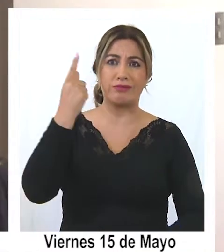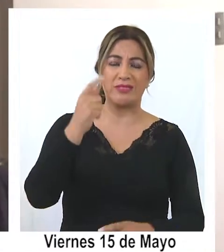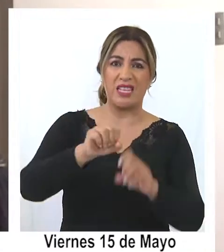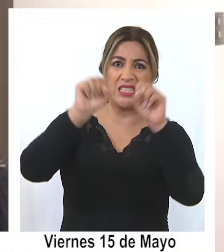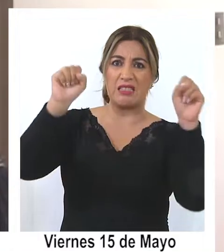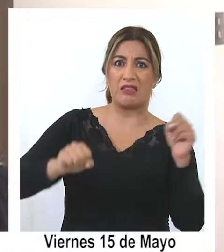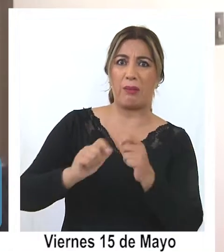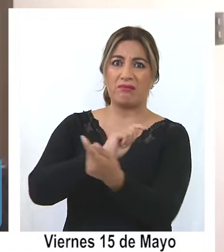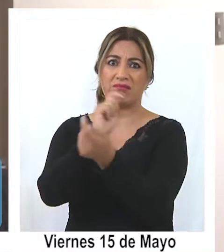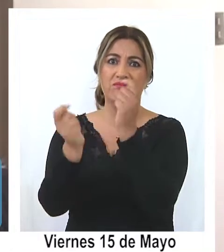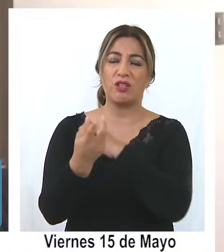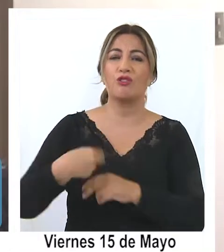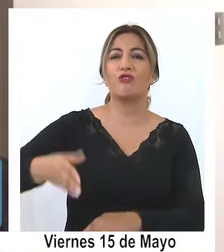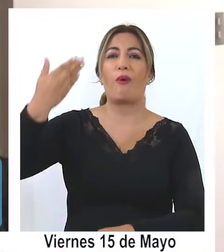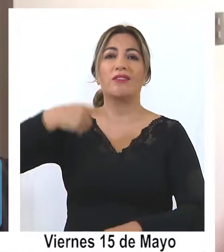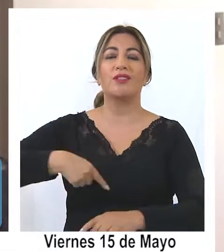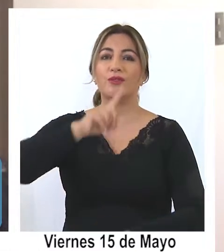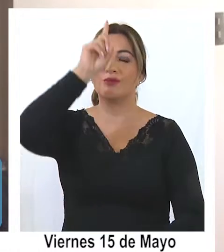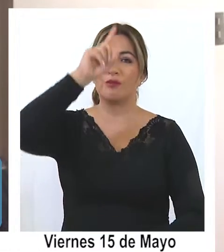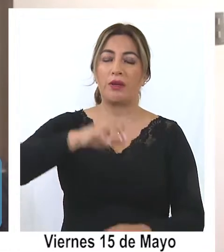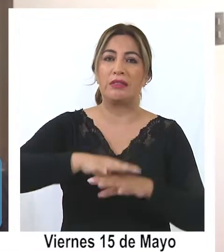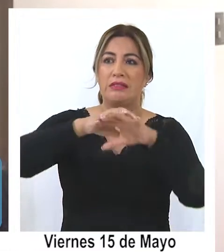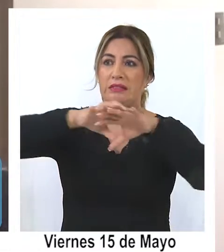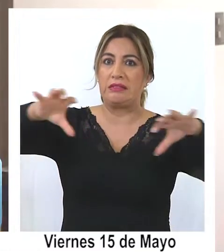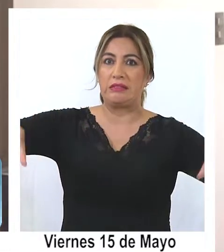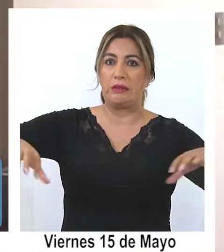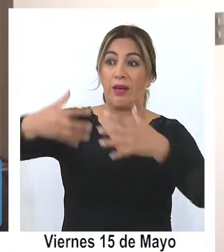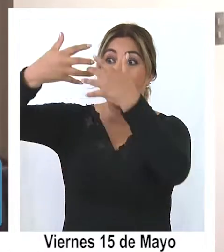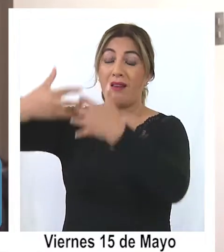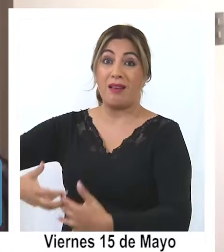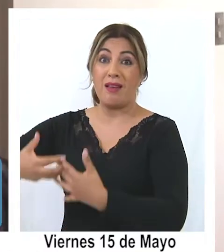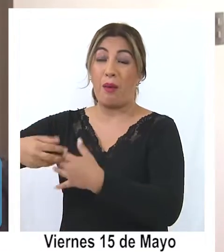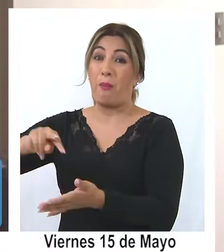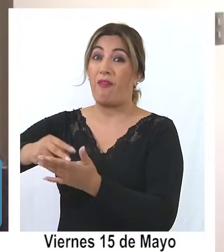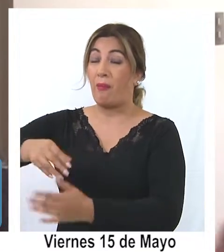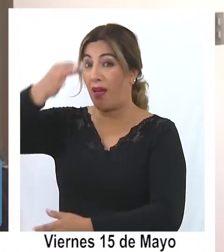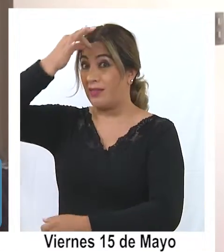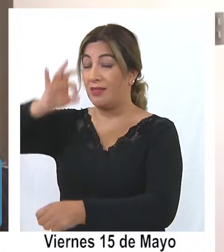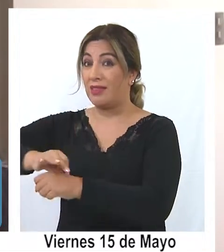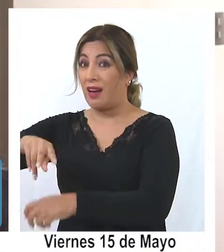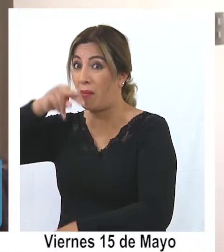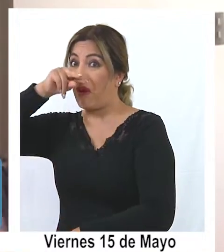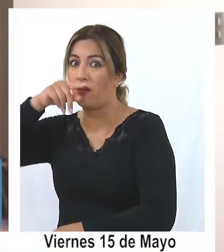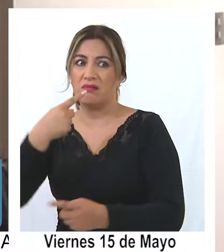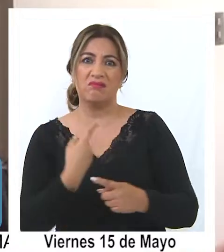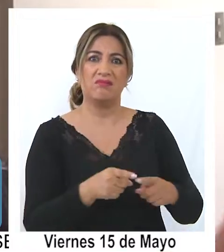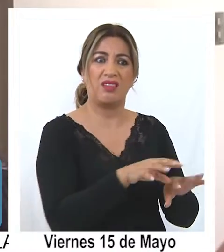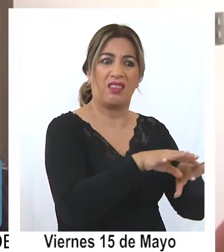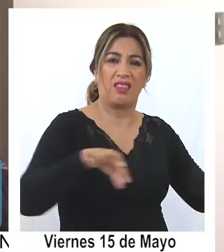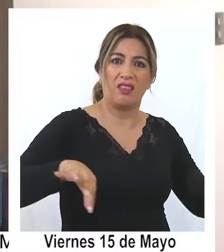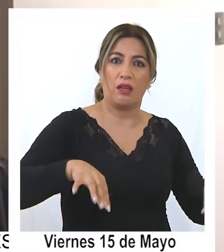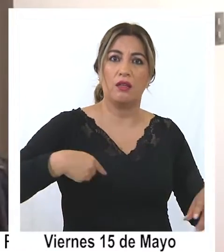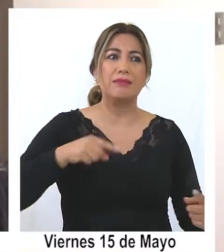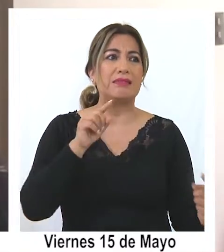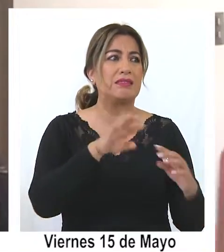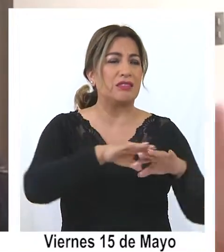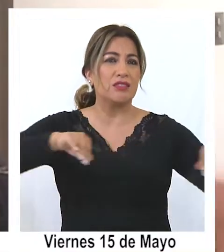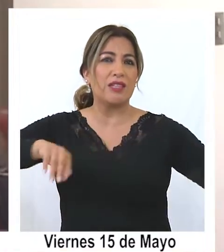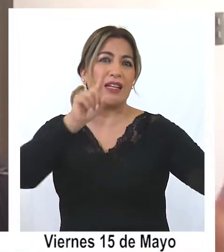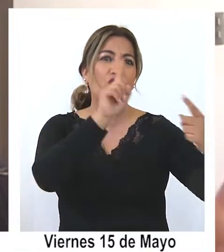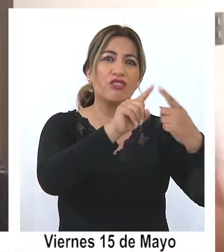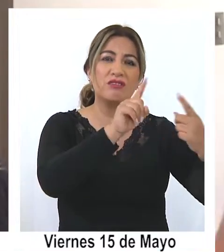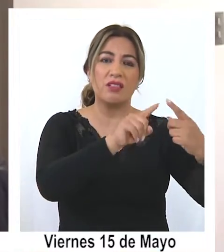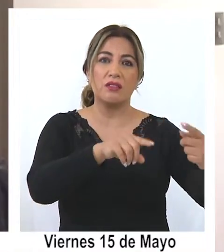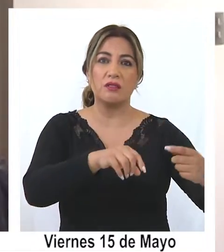a como estábamos acostumbrados, separando los respiratorios y los no respiratorios, trabajando en un aislamiento de contacto. Todo el hospital